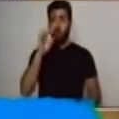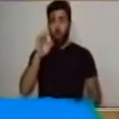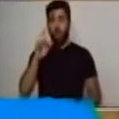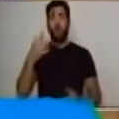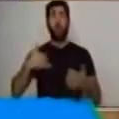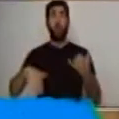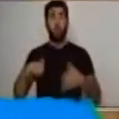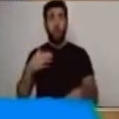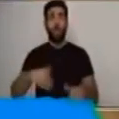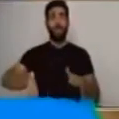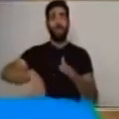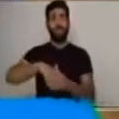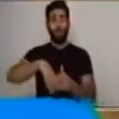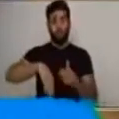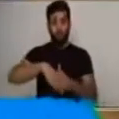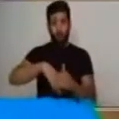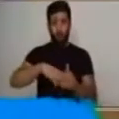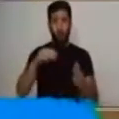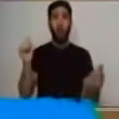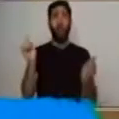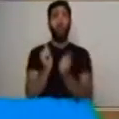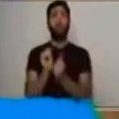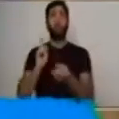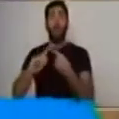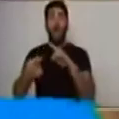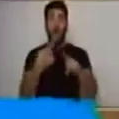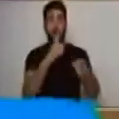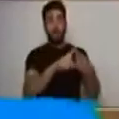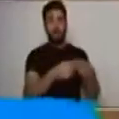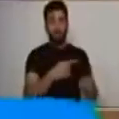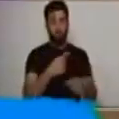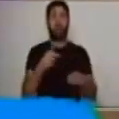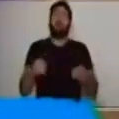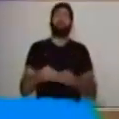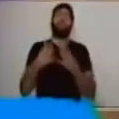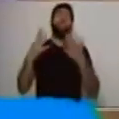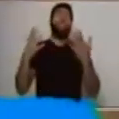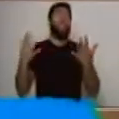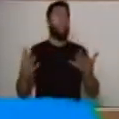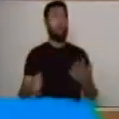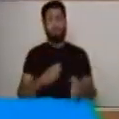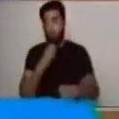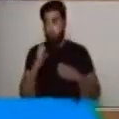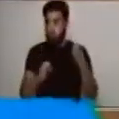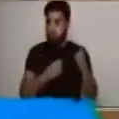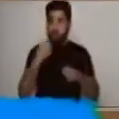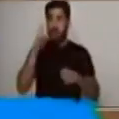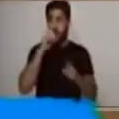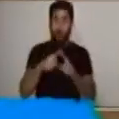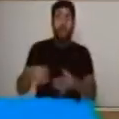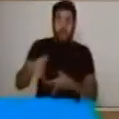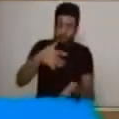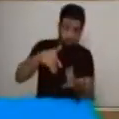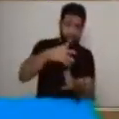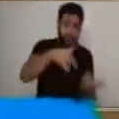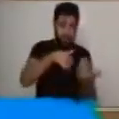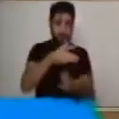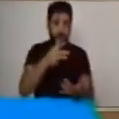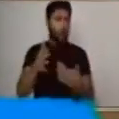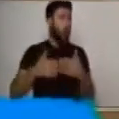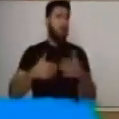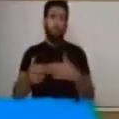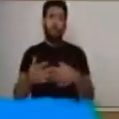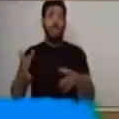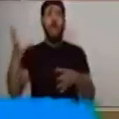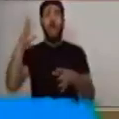en el campo con sus amigos. Era emocionante y divertido, aunque en su interior